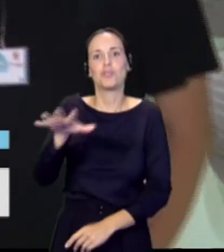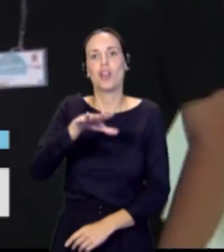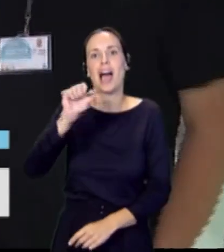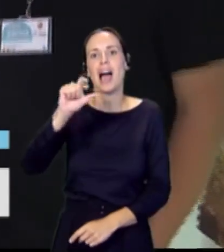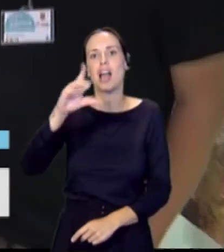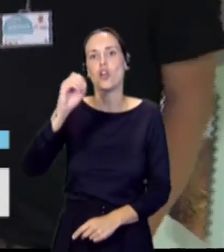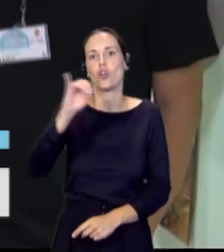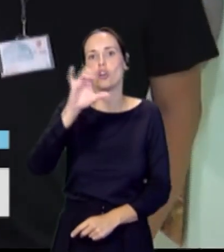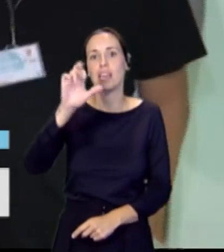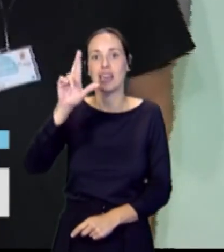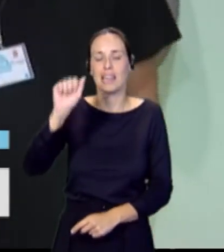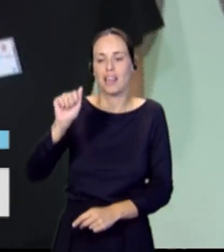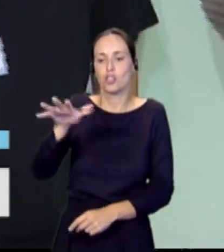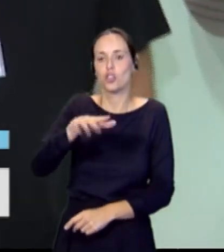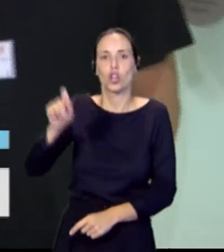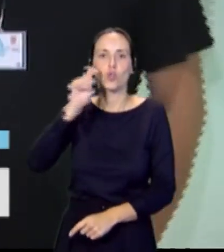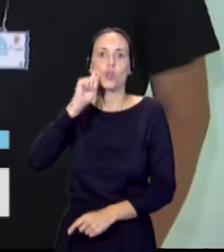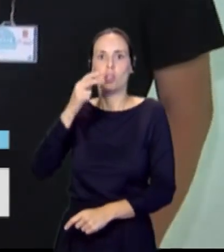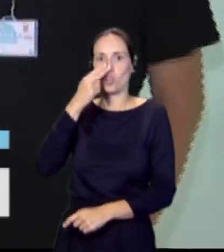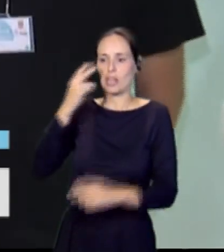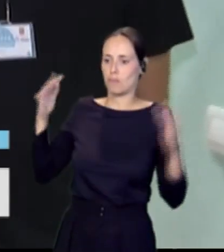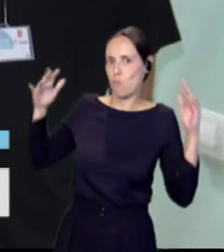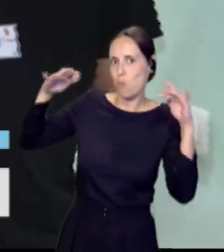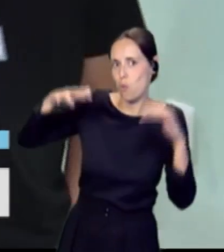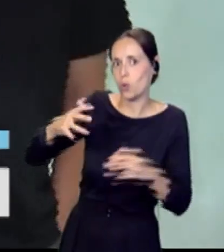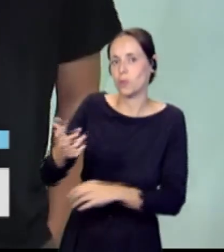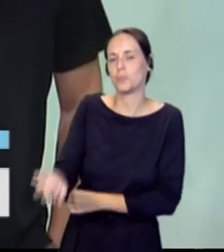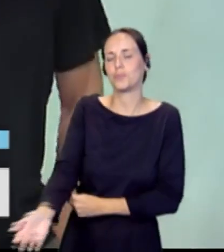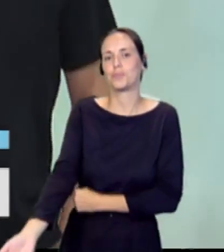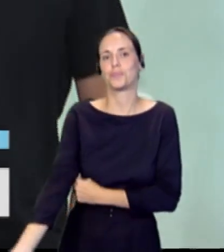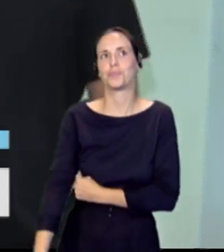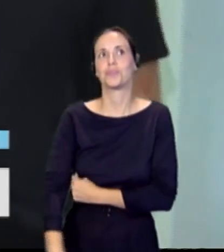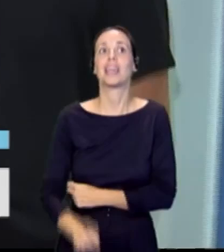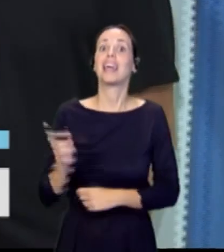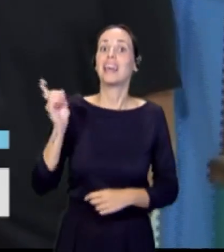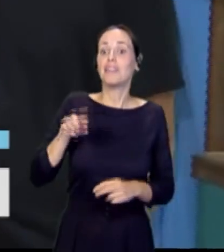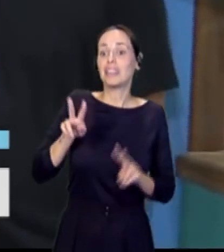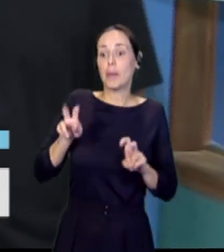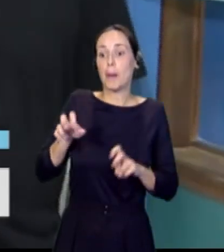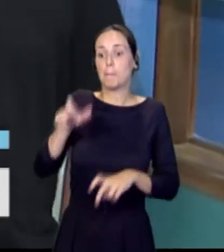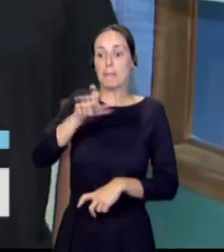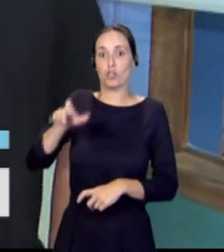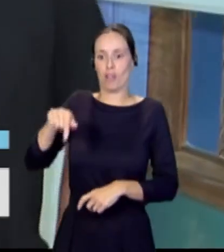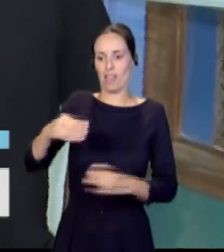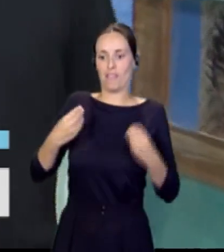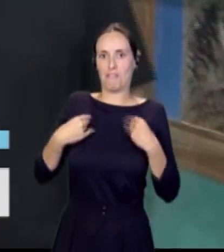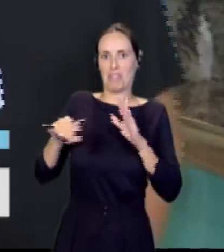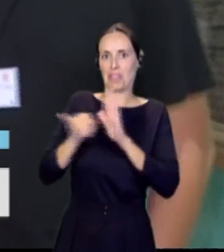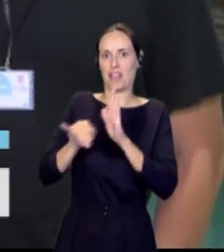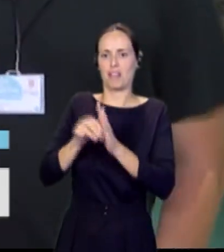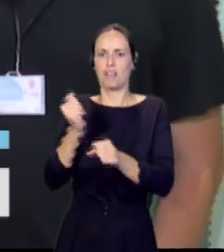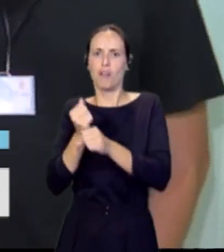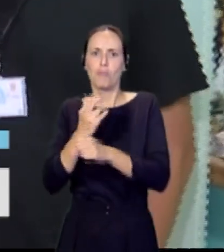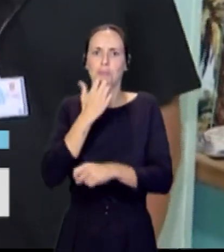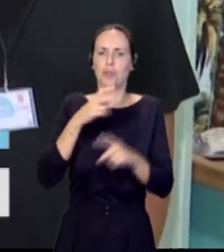de puntos de interés turístico, y bueno, y el trabajo con la comunidad local también, ¿no? Pues talleres,